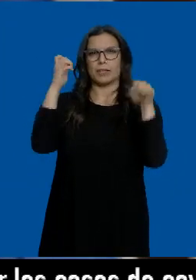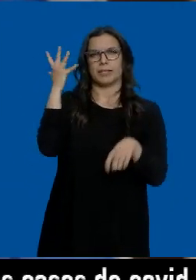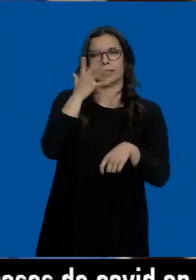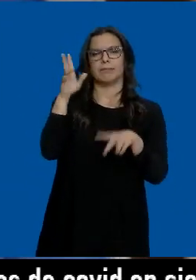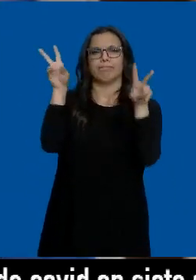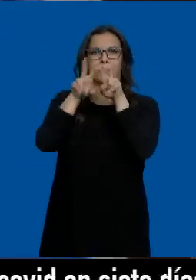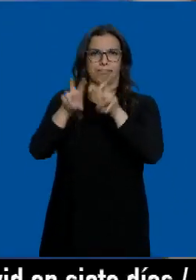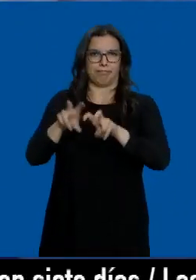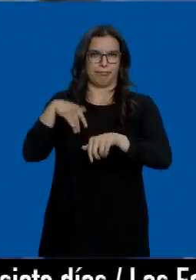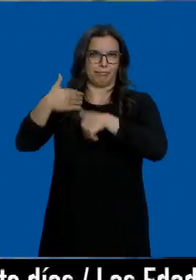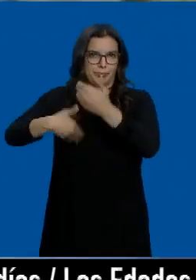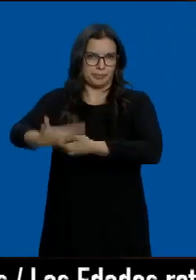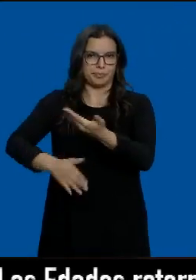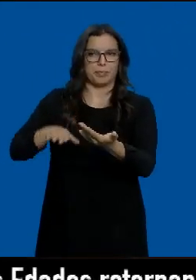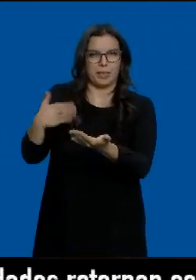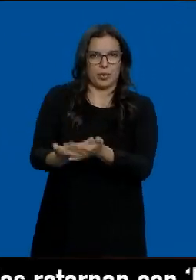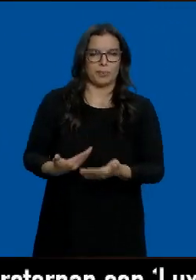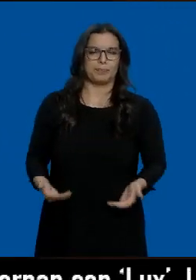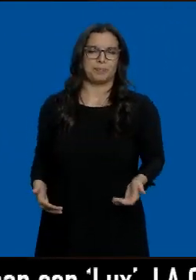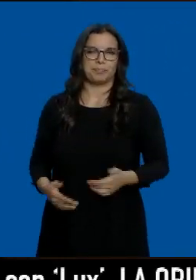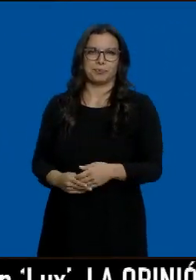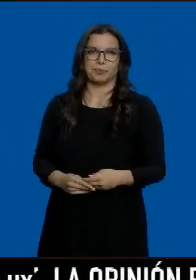ahí, la Guardia Civil comenzó a investigar.